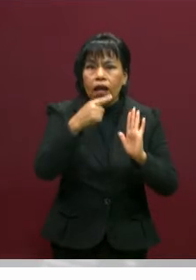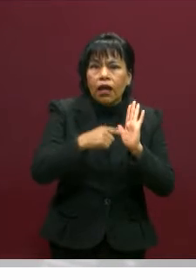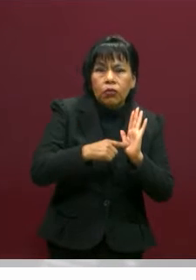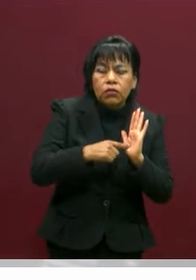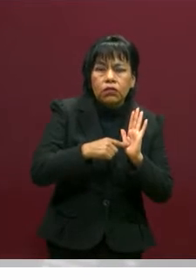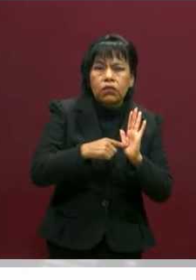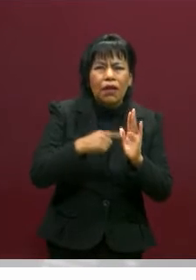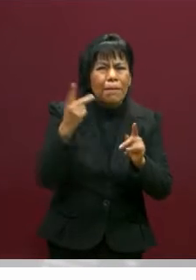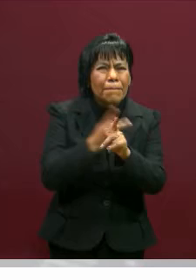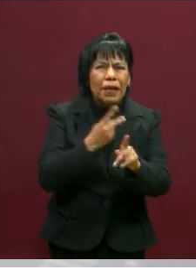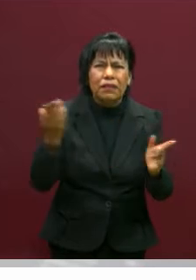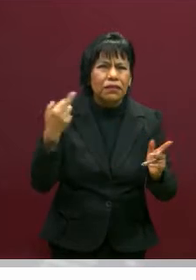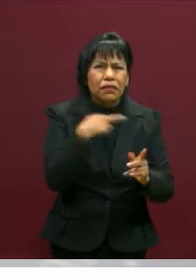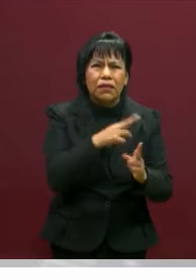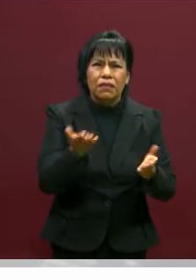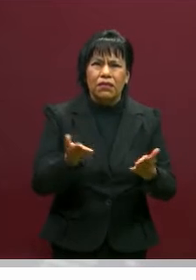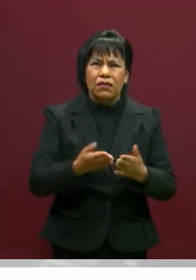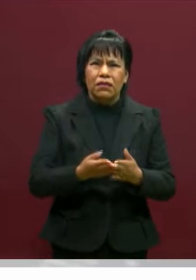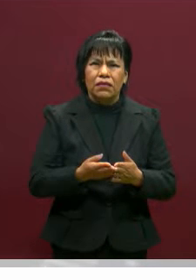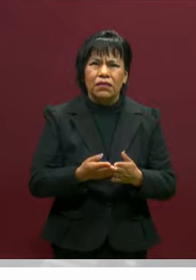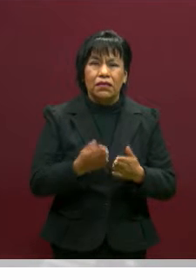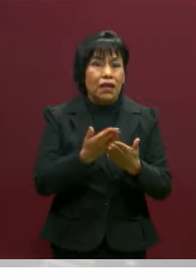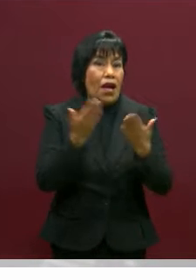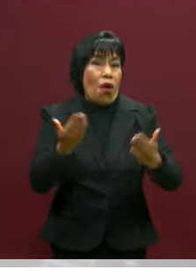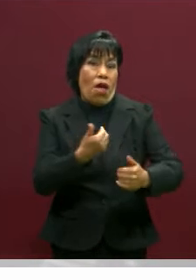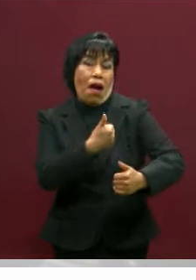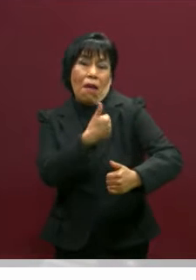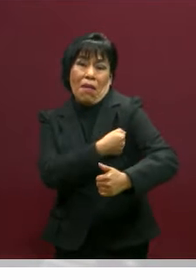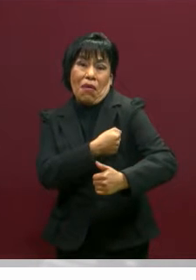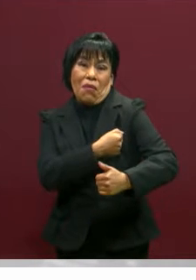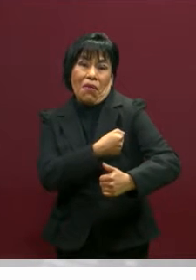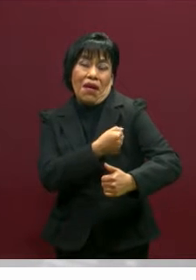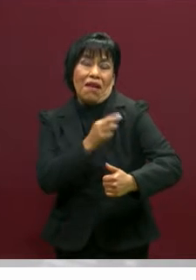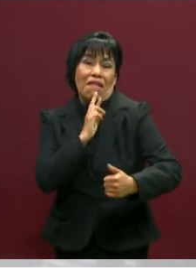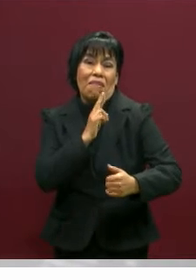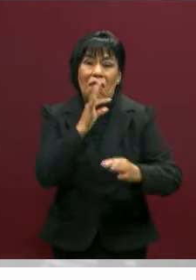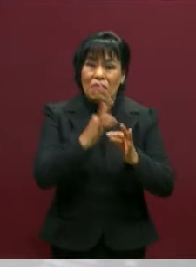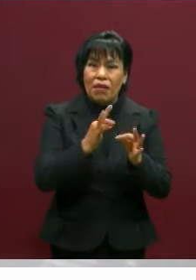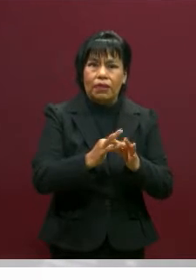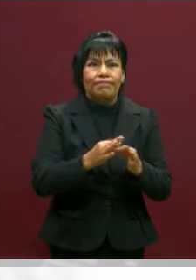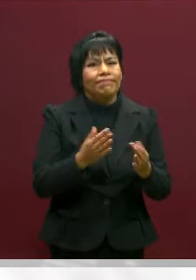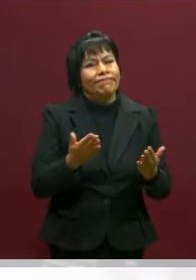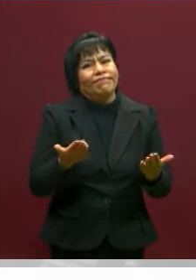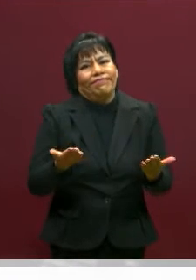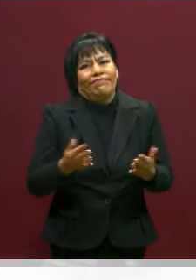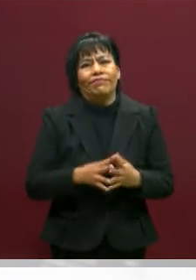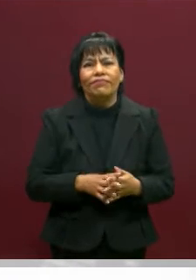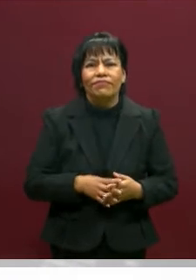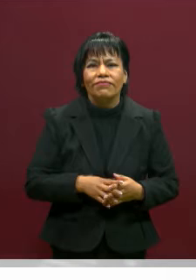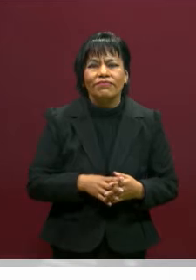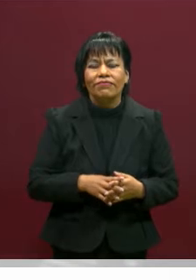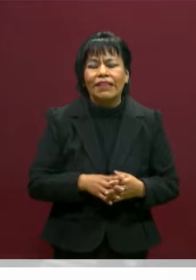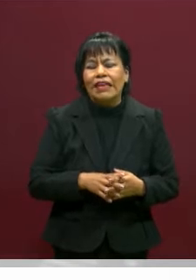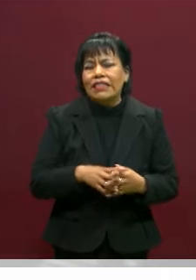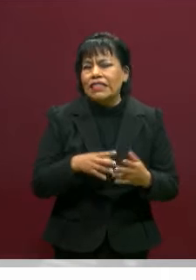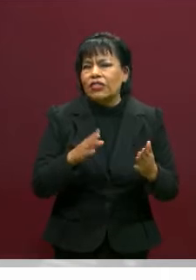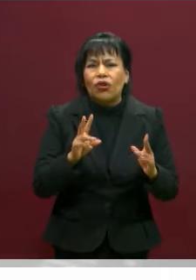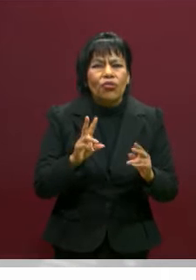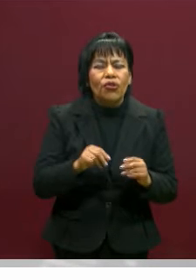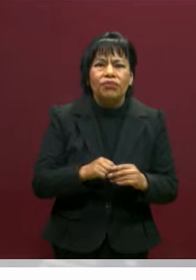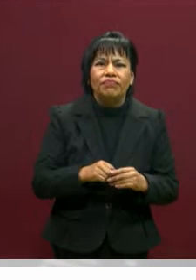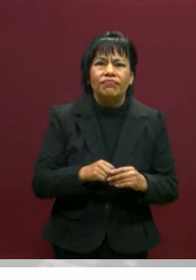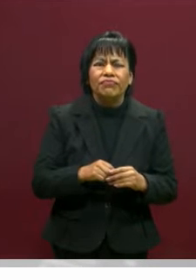esto va a pasar y que la vacuna resolverá todo? Yo he caído en cuenta que dependemos unos de otros,